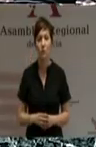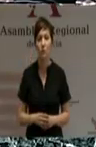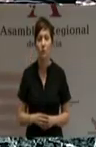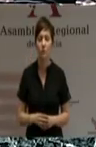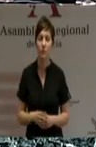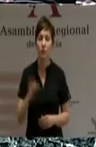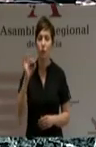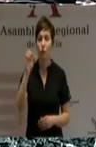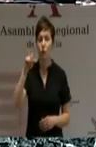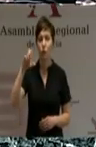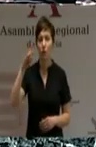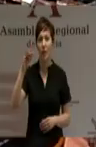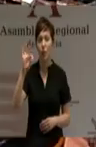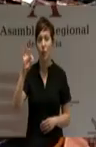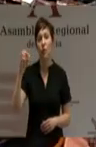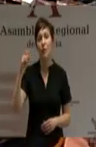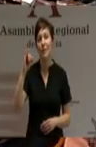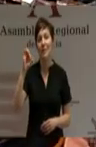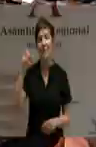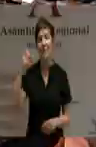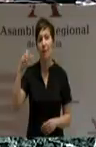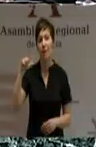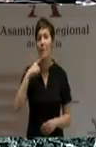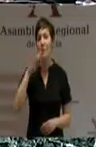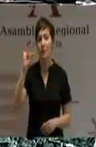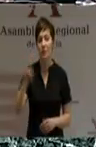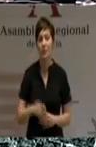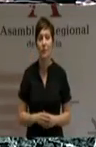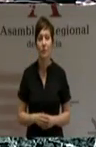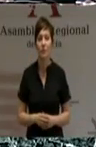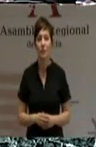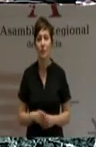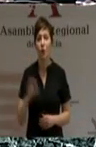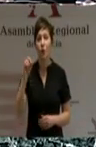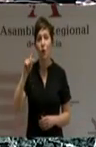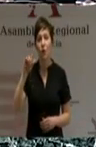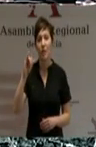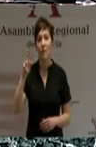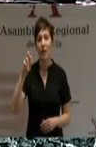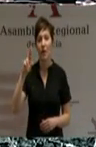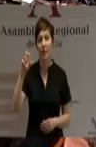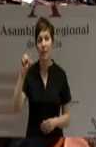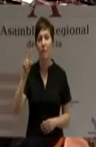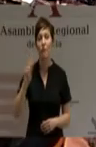Toledo Gómez Isabel. Sí. Tomás Olivares Violante.